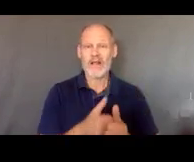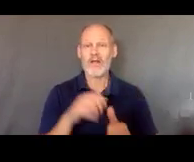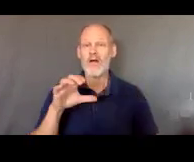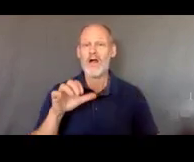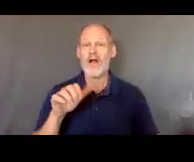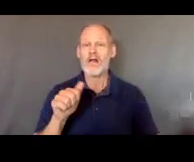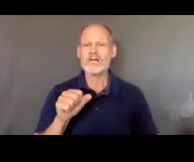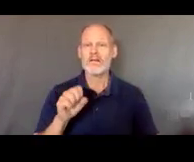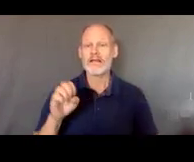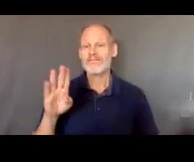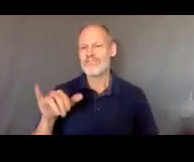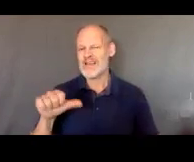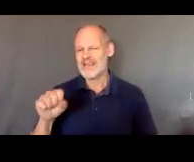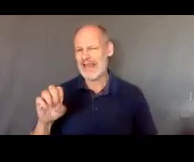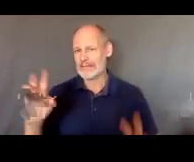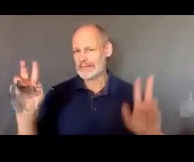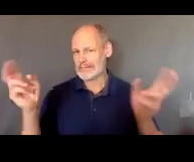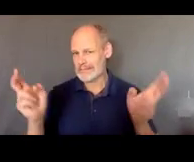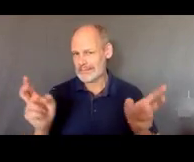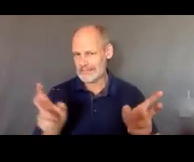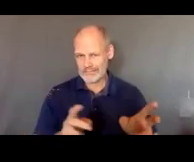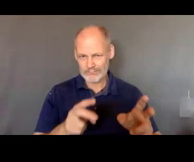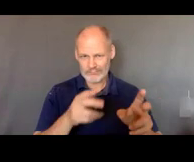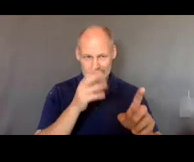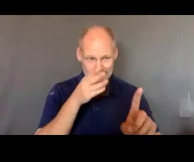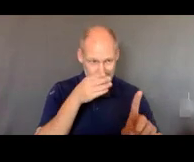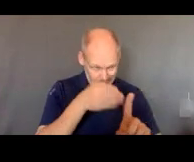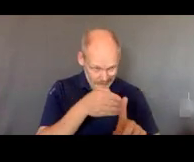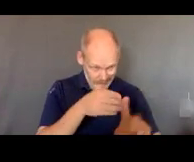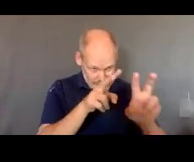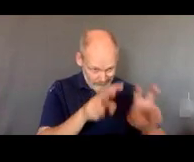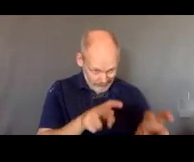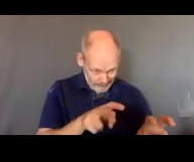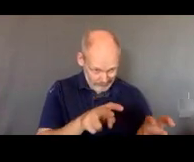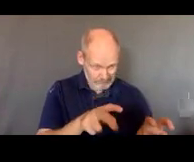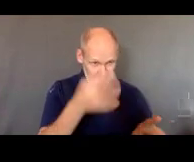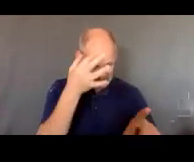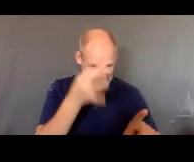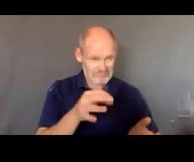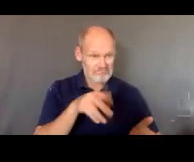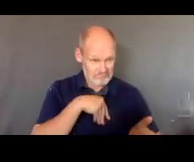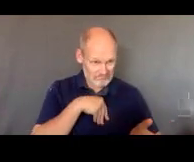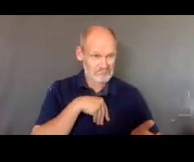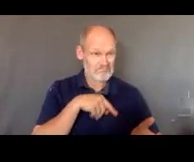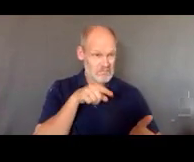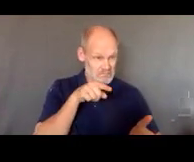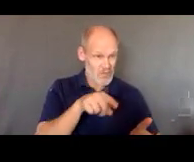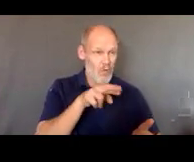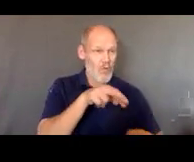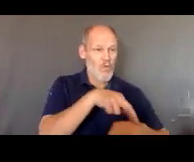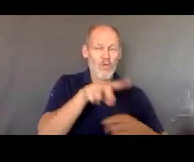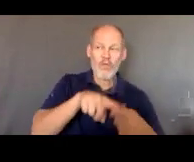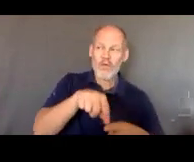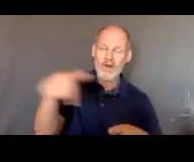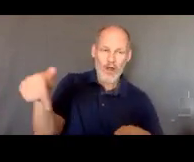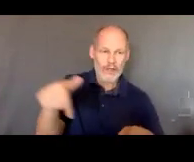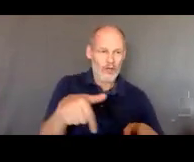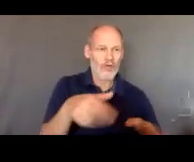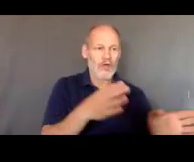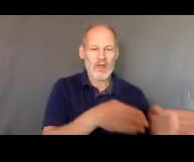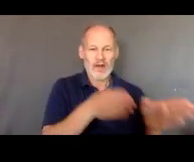nuestra organización lo tomamos o a lo mejor hay otra organización que es mejor y somos capaces de manejarlo